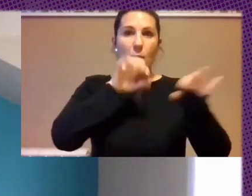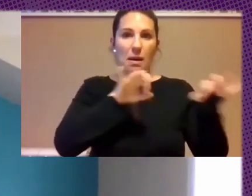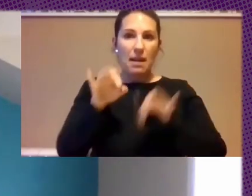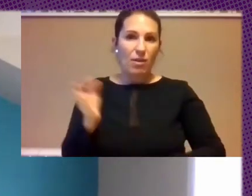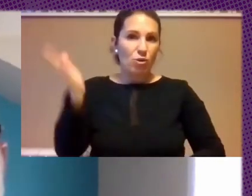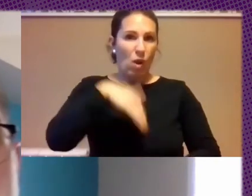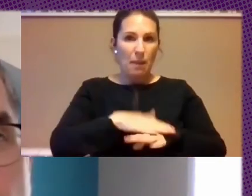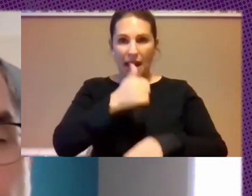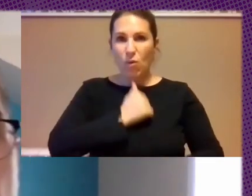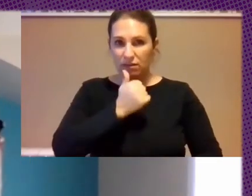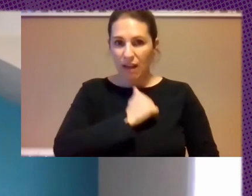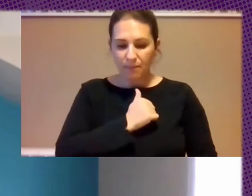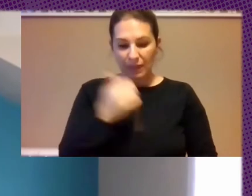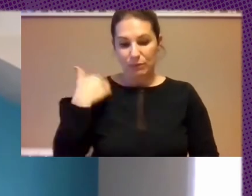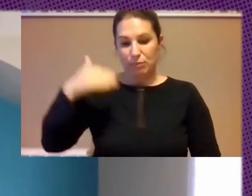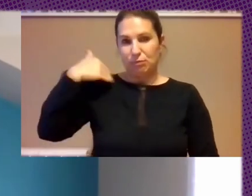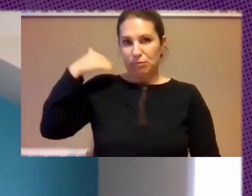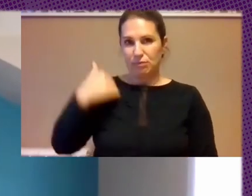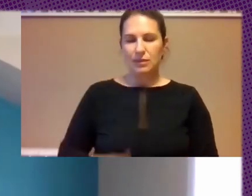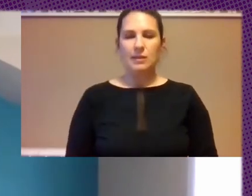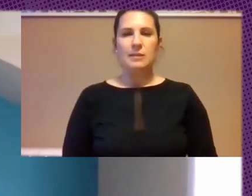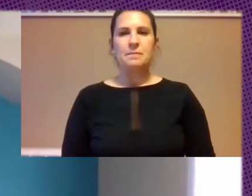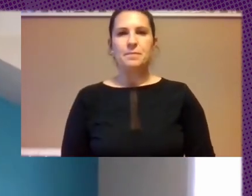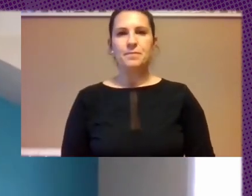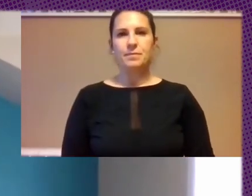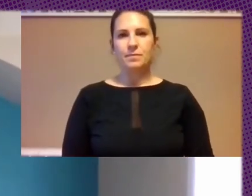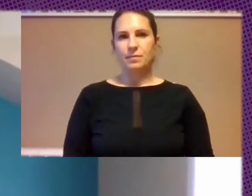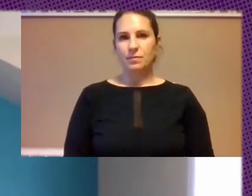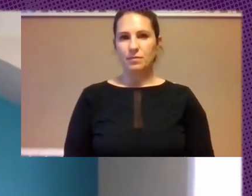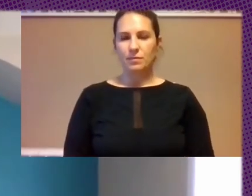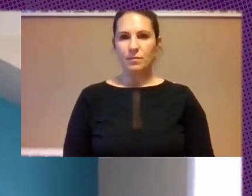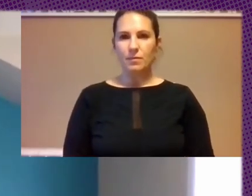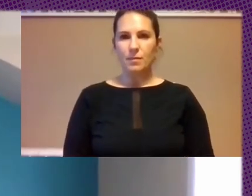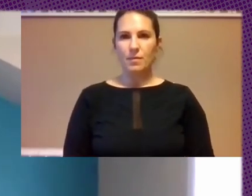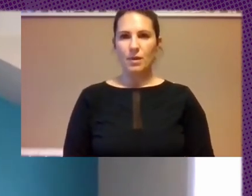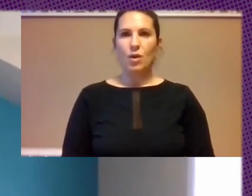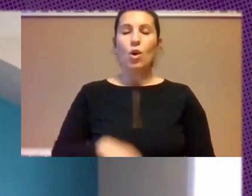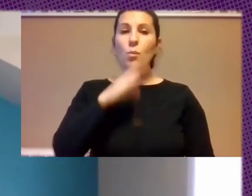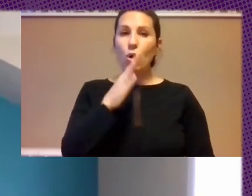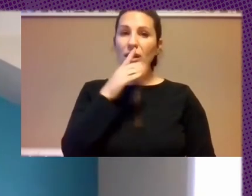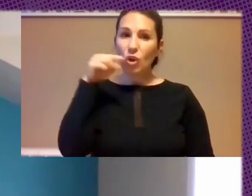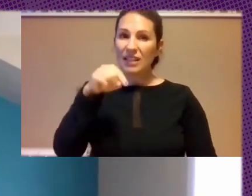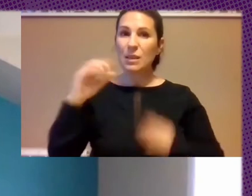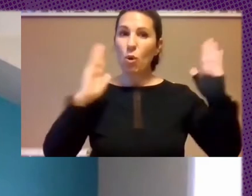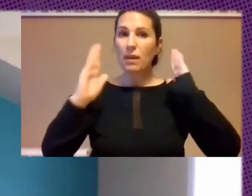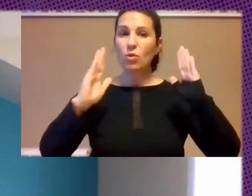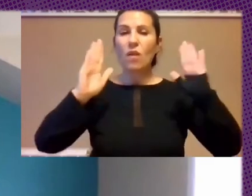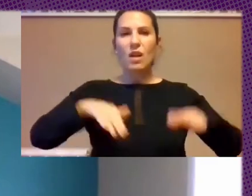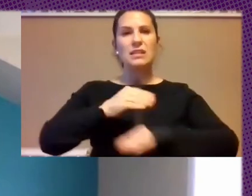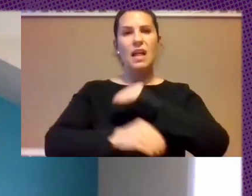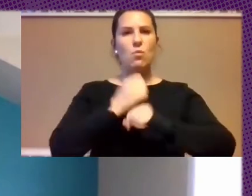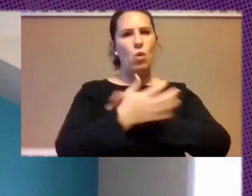Resistir Pues Por eso La Extracción Pudo Darse De Una Manera Muy Rápida Si